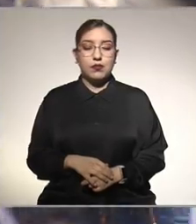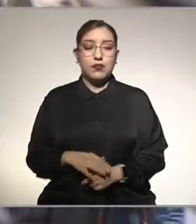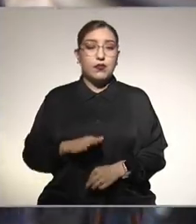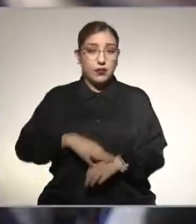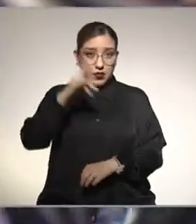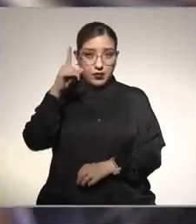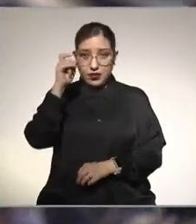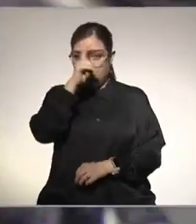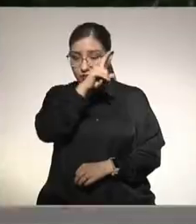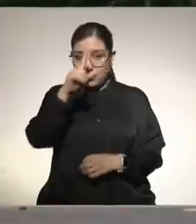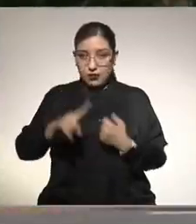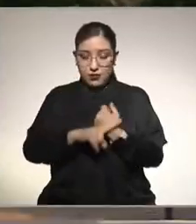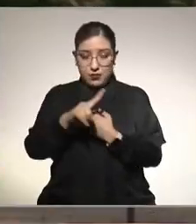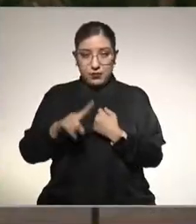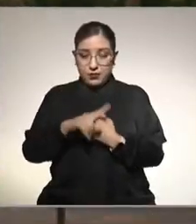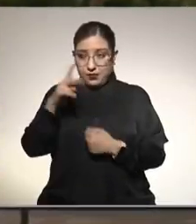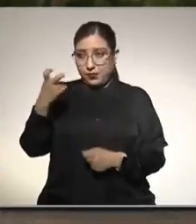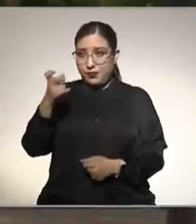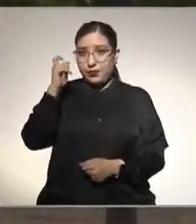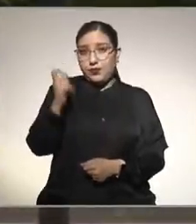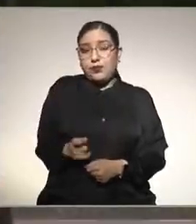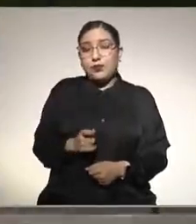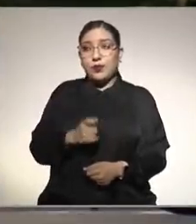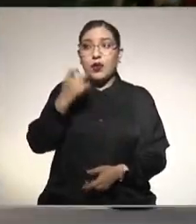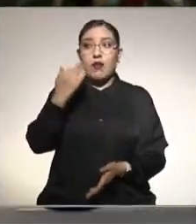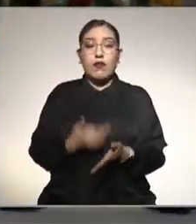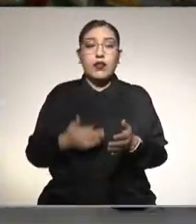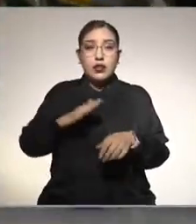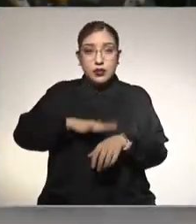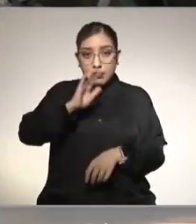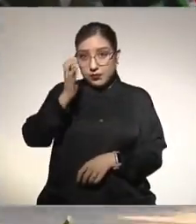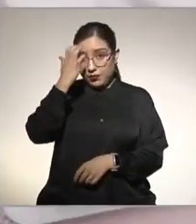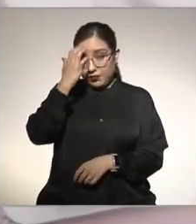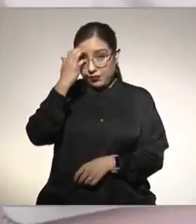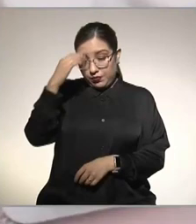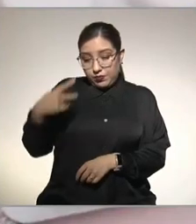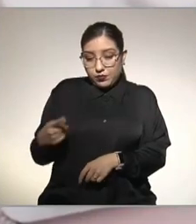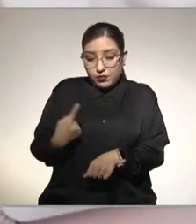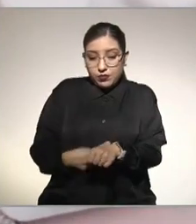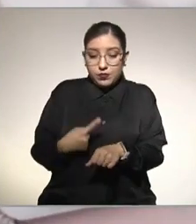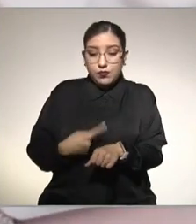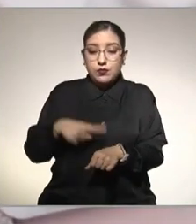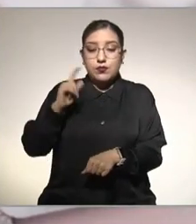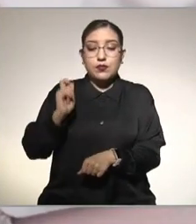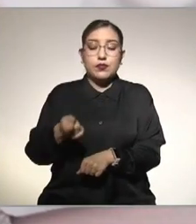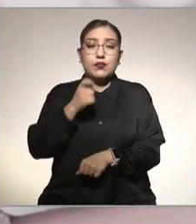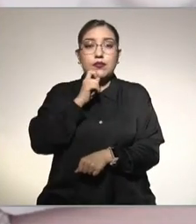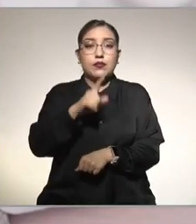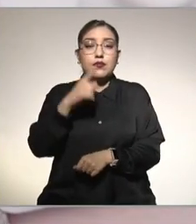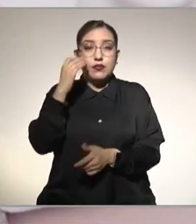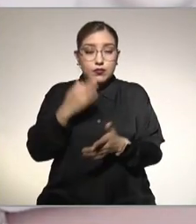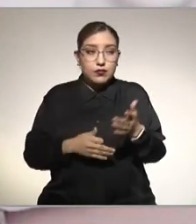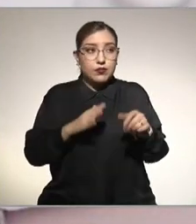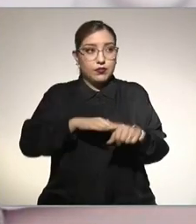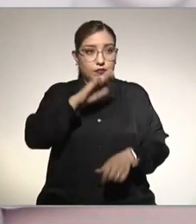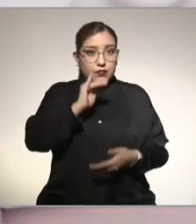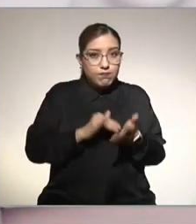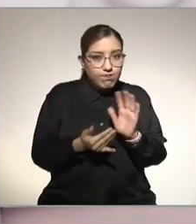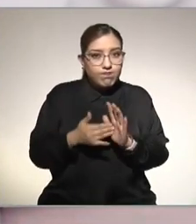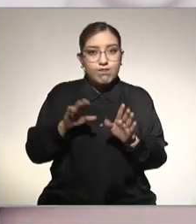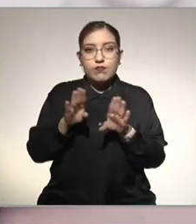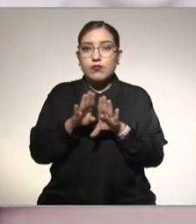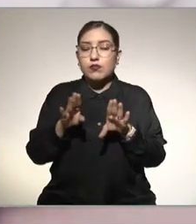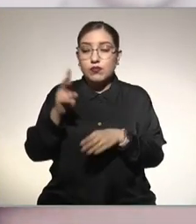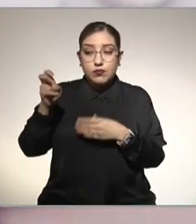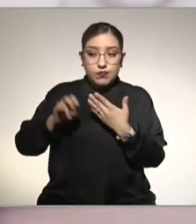hígado graso enfrenta está la falta de conciencia sobre el padecimiento, así como la ausencia de estrategias efectivas para su